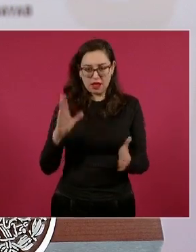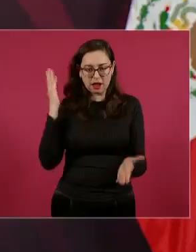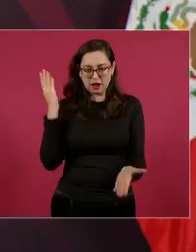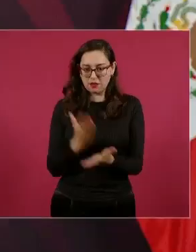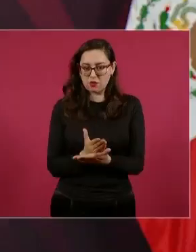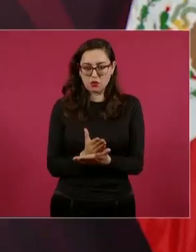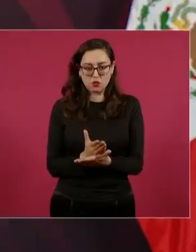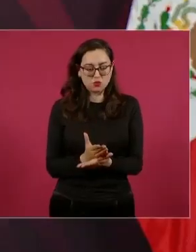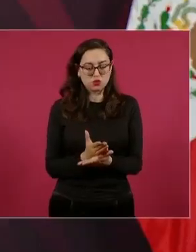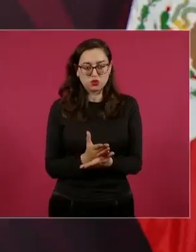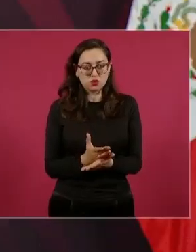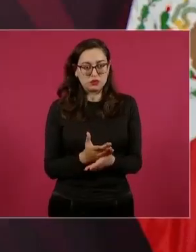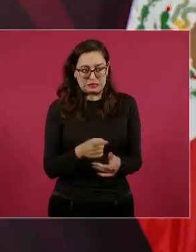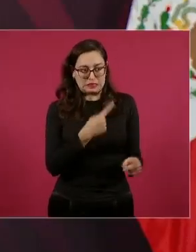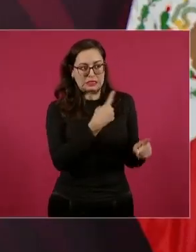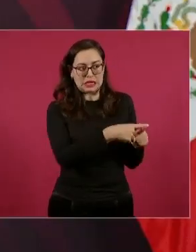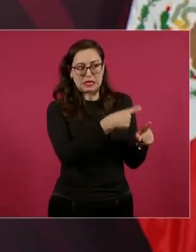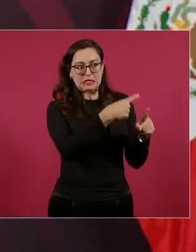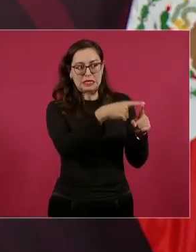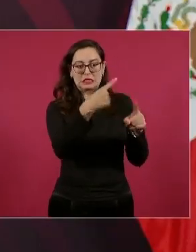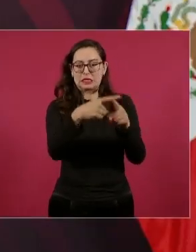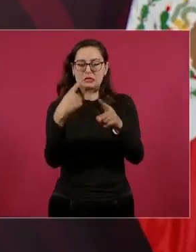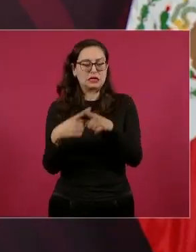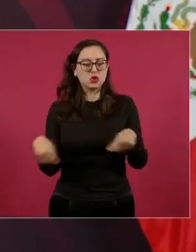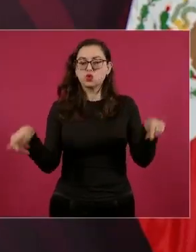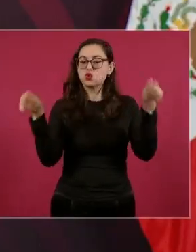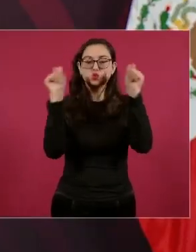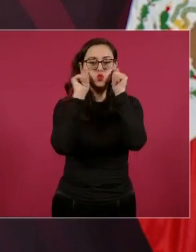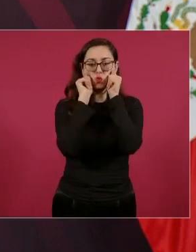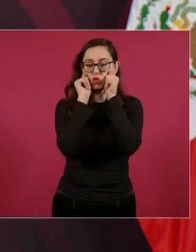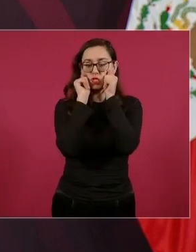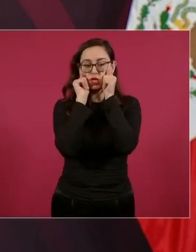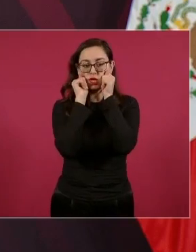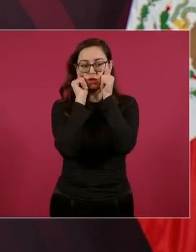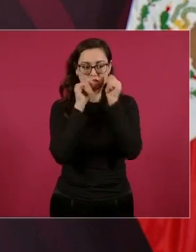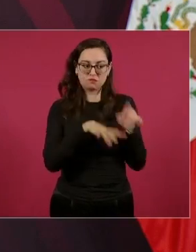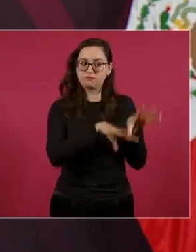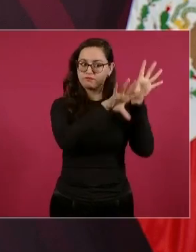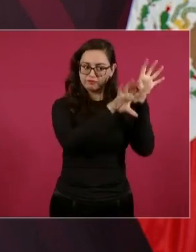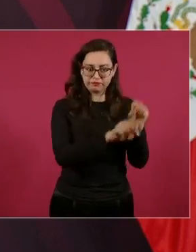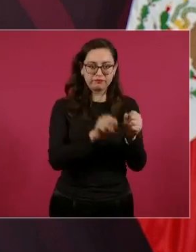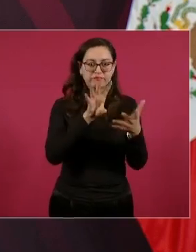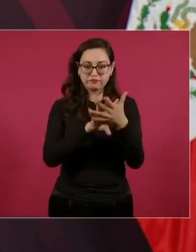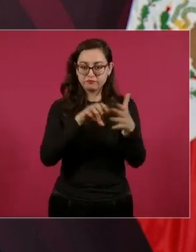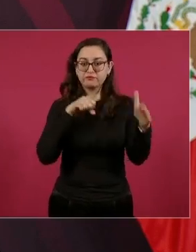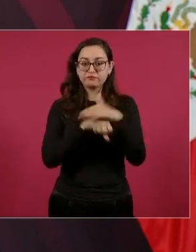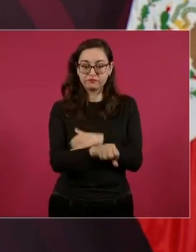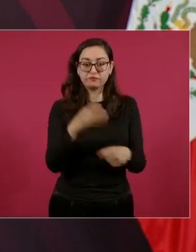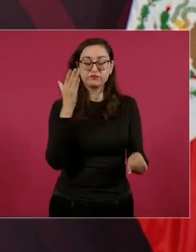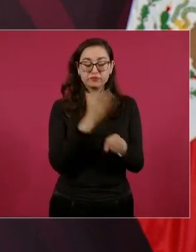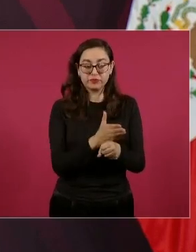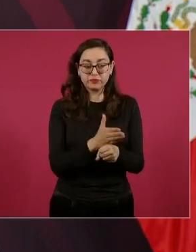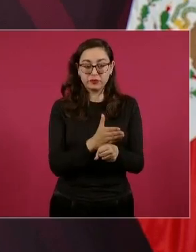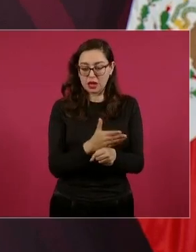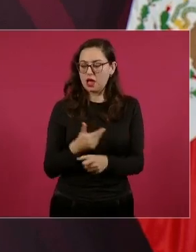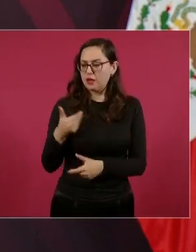Ahora se castiga a quien sea, hemos avanzado mucho,